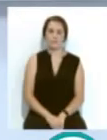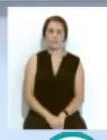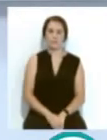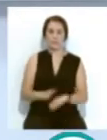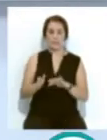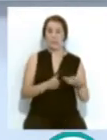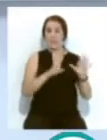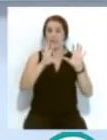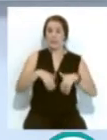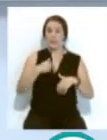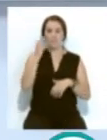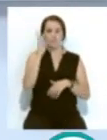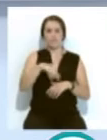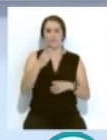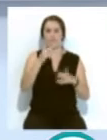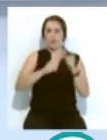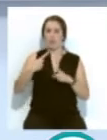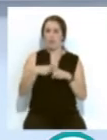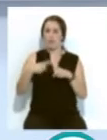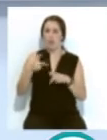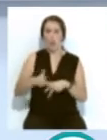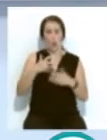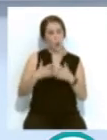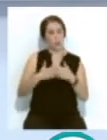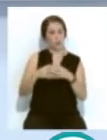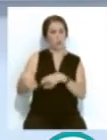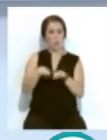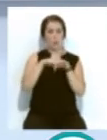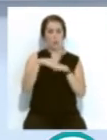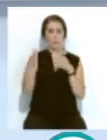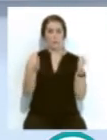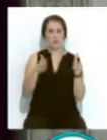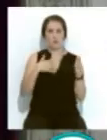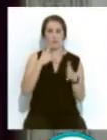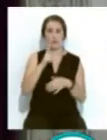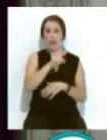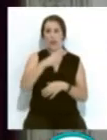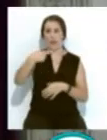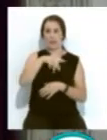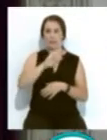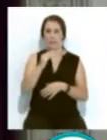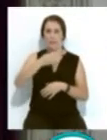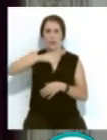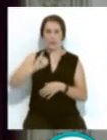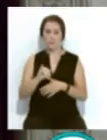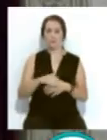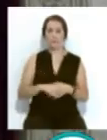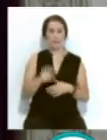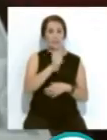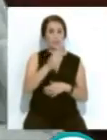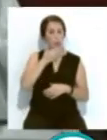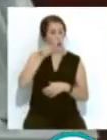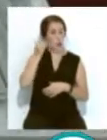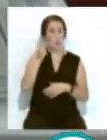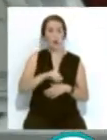Cádiz ha reconocido a distintas personas por su lucha por la igualdad y el movimiento LGTB. En la Semana del